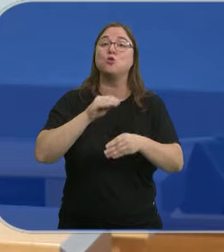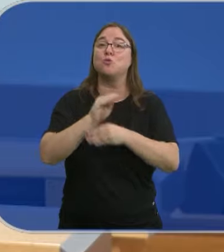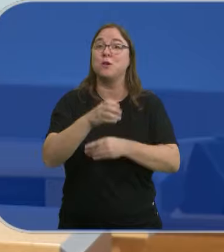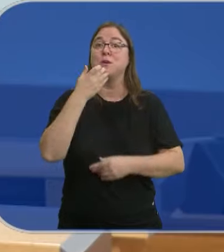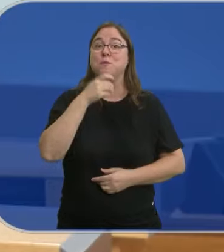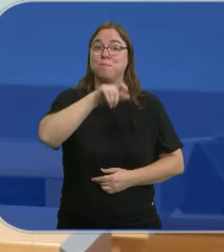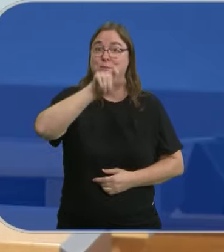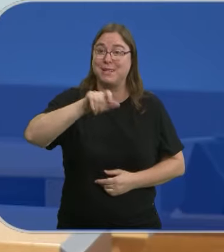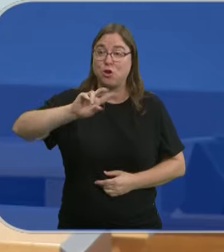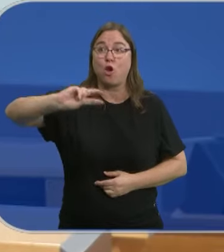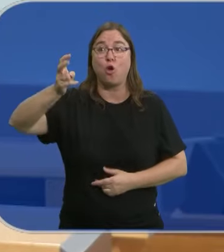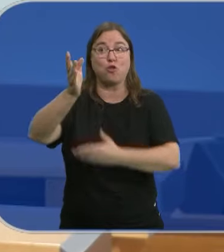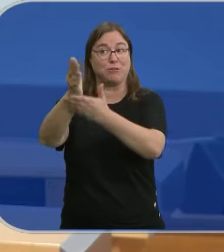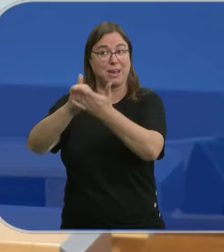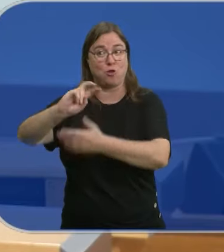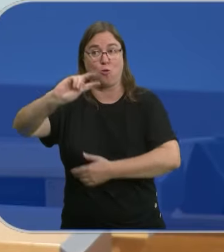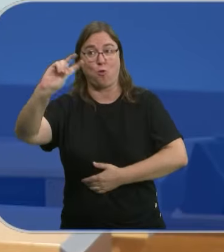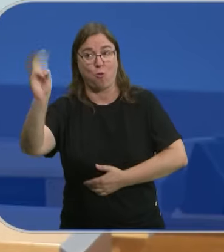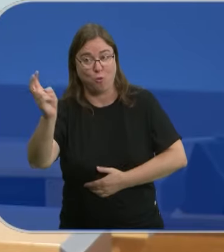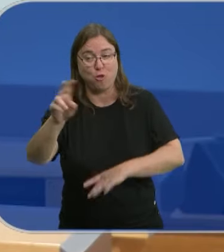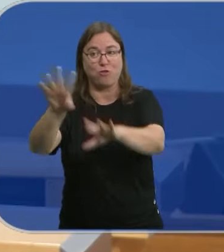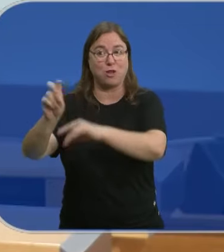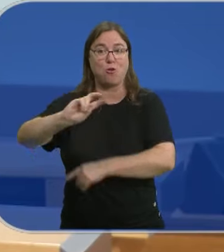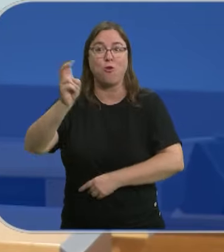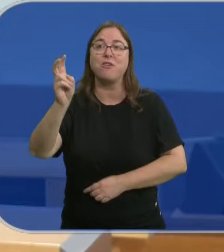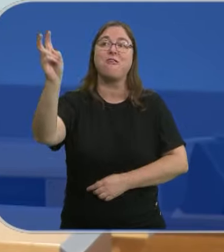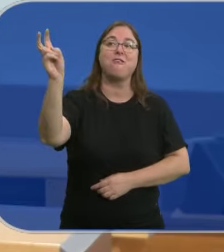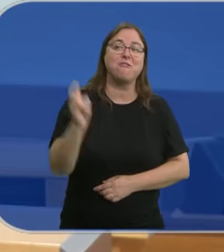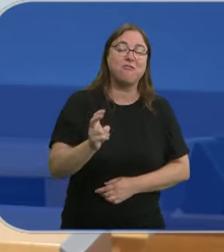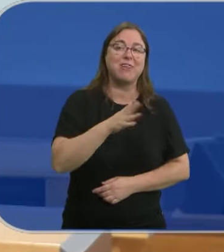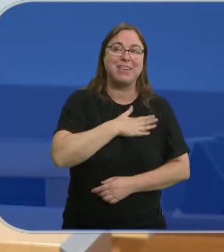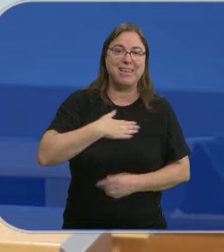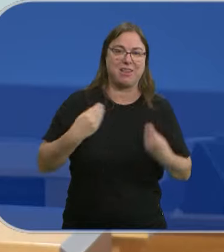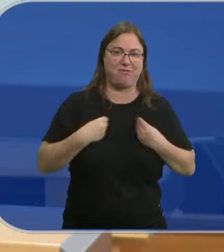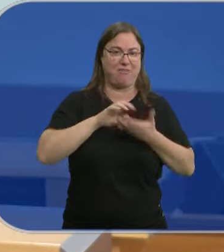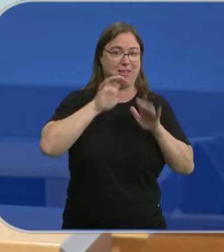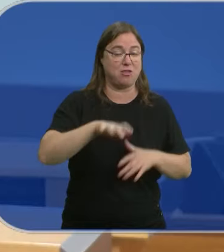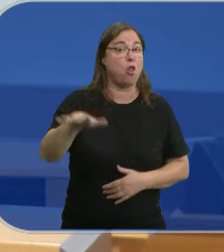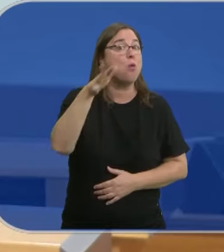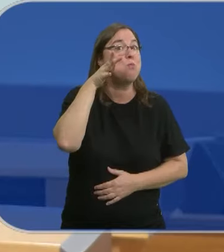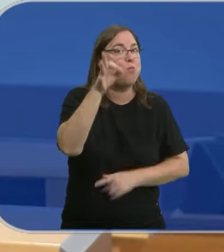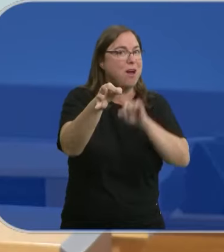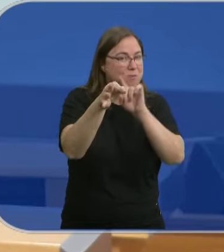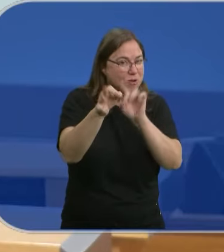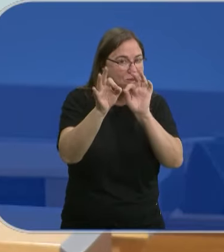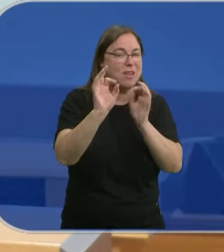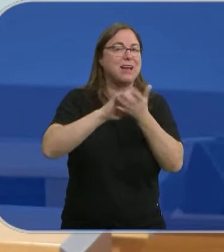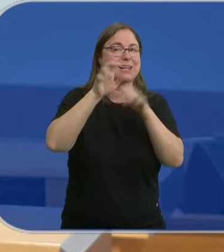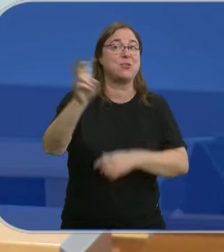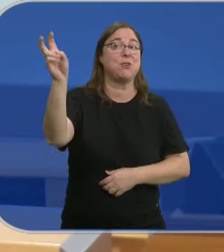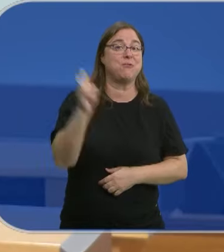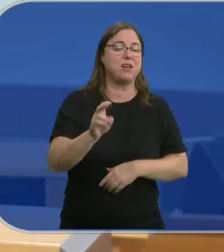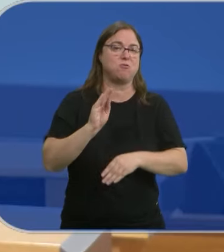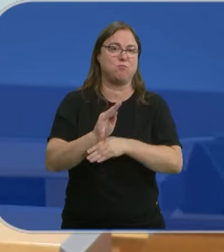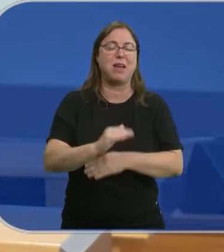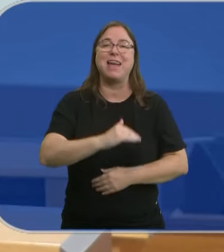aquellas personas que desde otras comunidades, desde otros territorios, se vengan a la nuestra, a las zonas rurales de Castilla y León. Son